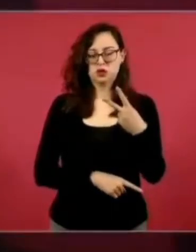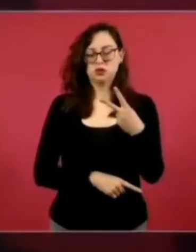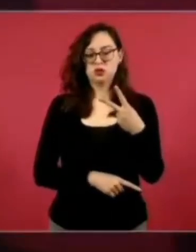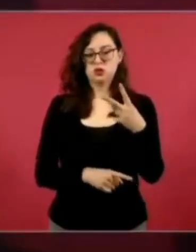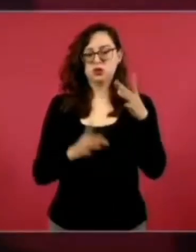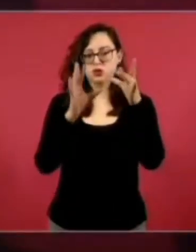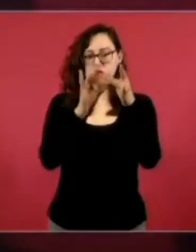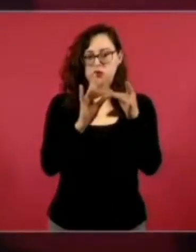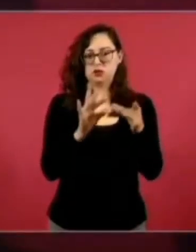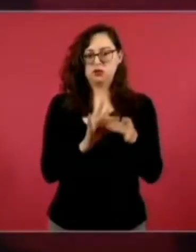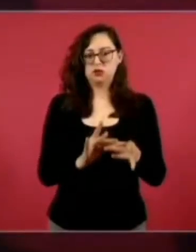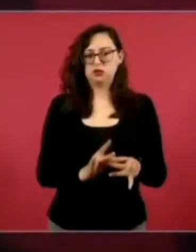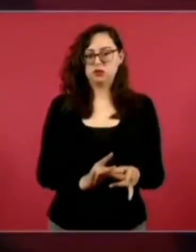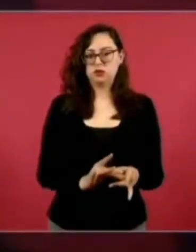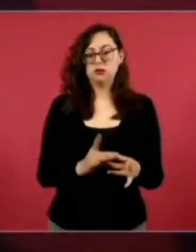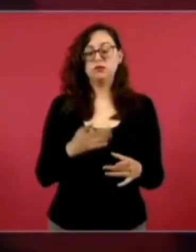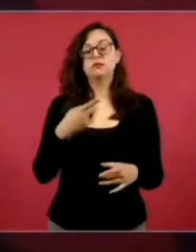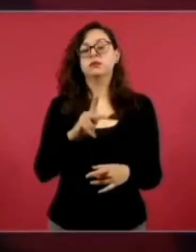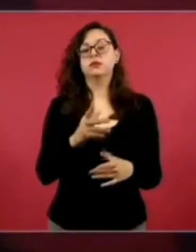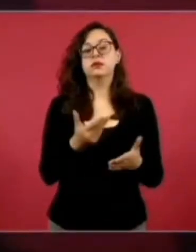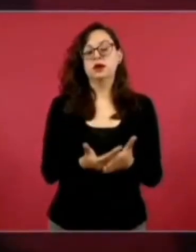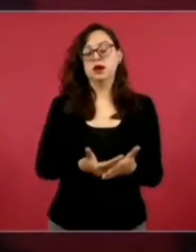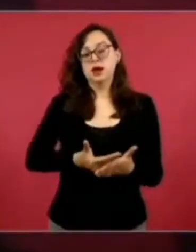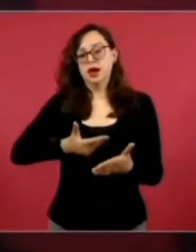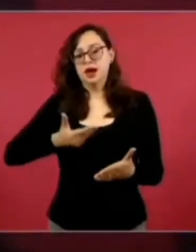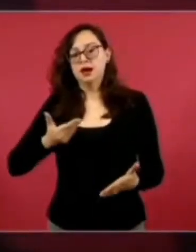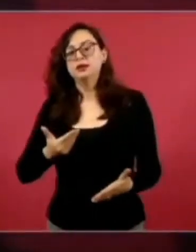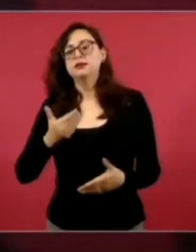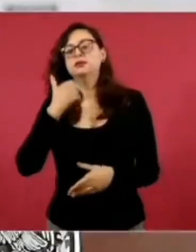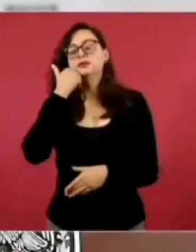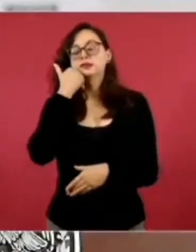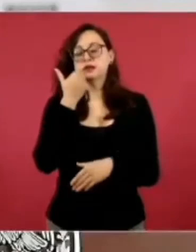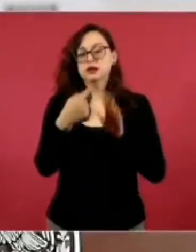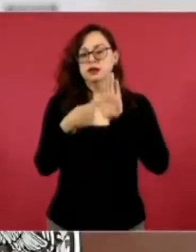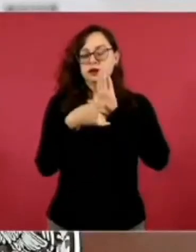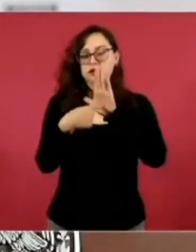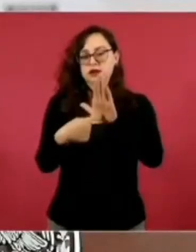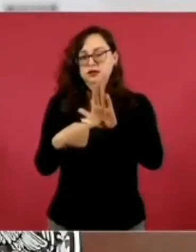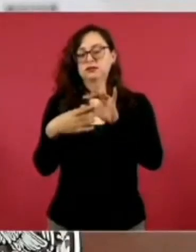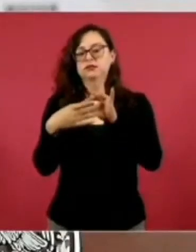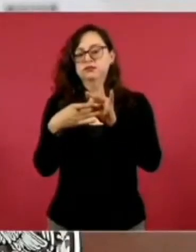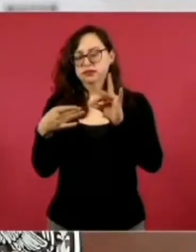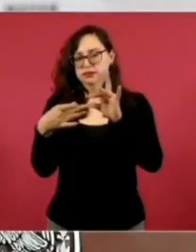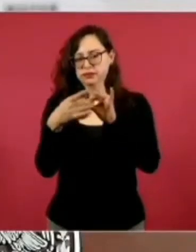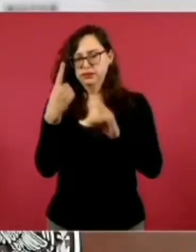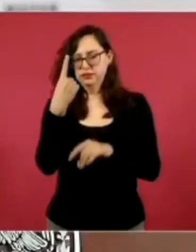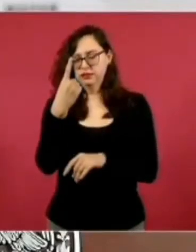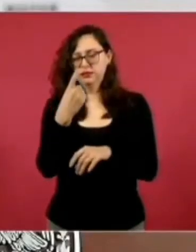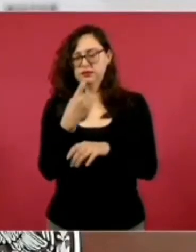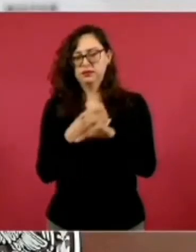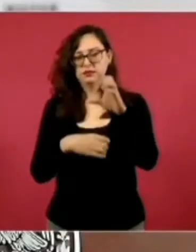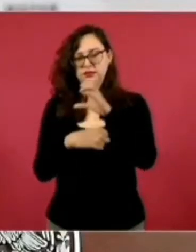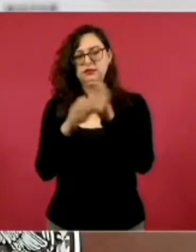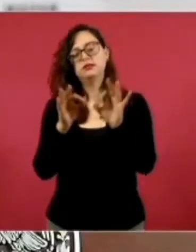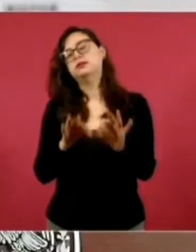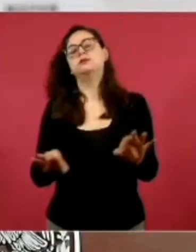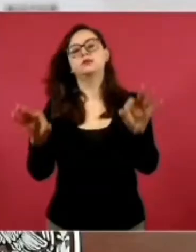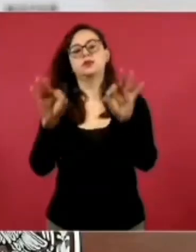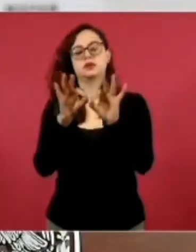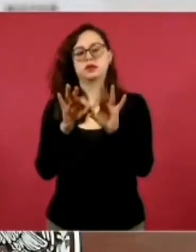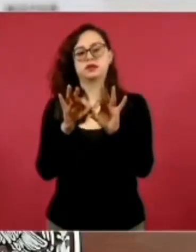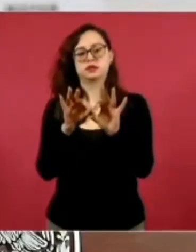tengamos justamente en el horizonte de la comprensión de estos temas el que debe de